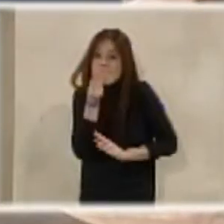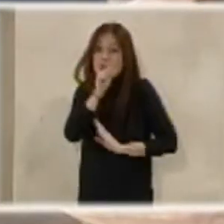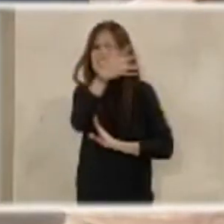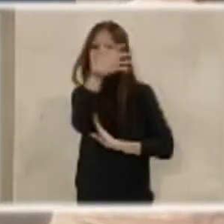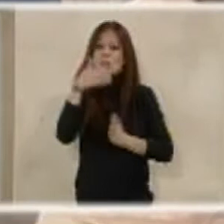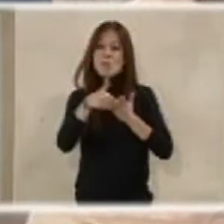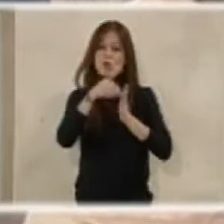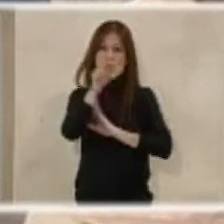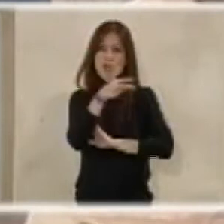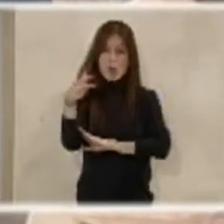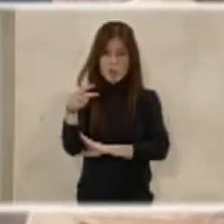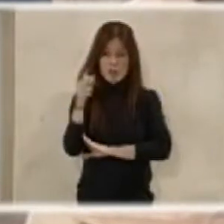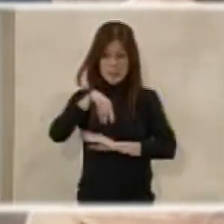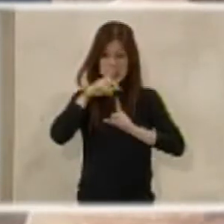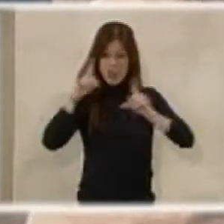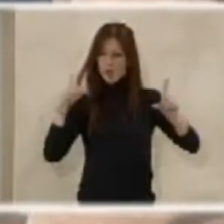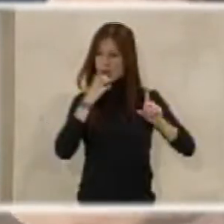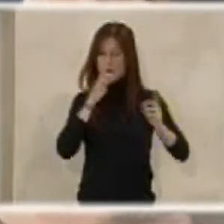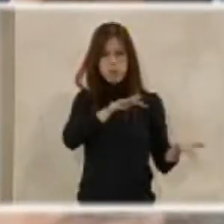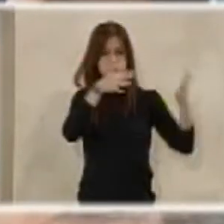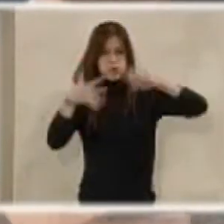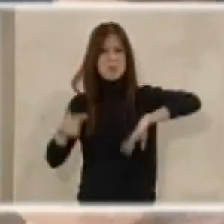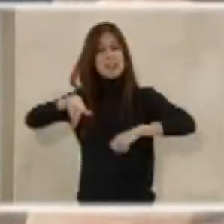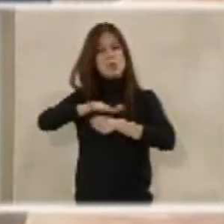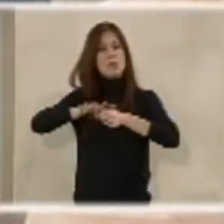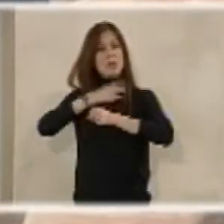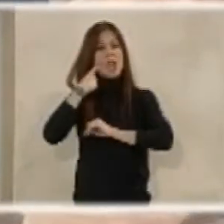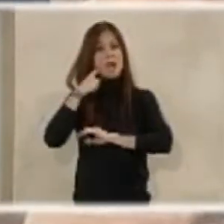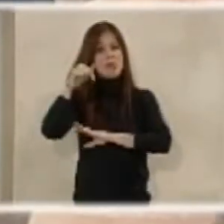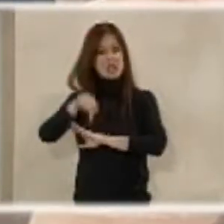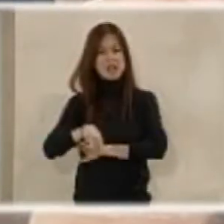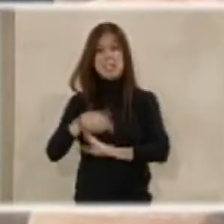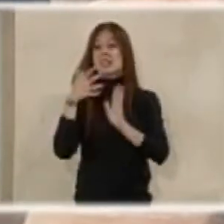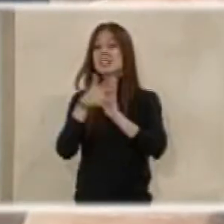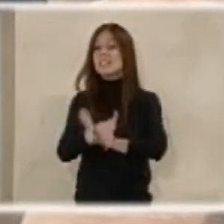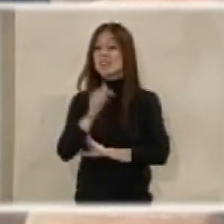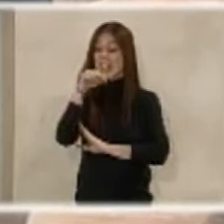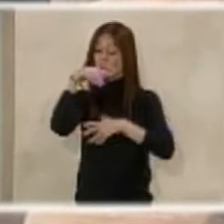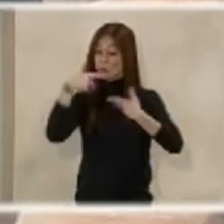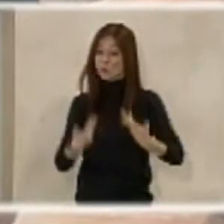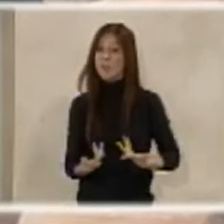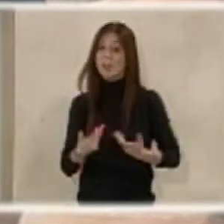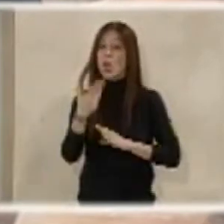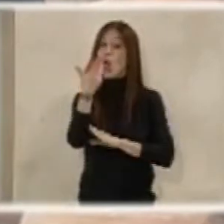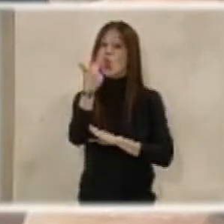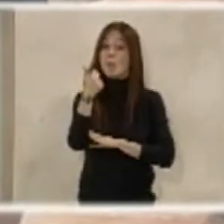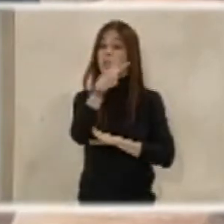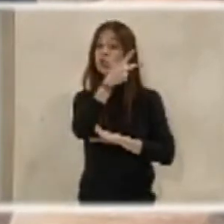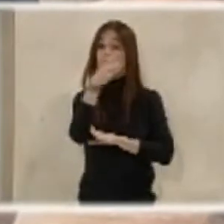Estamos hablando, si lo trasladamos a Almería, a la provincia, que eso afectaría en este momento a 2